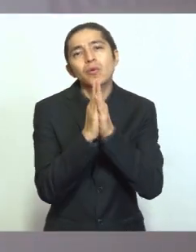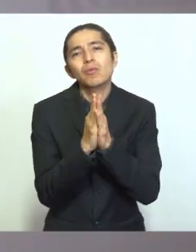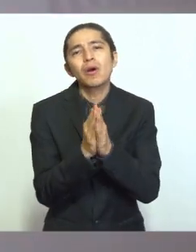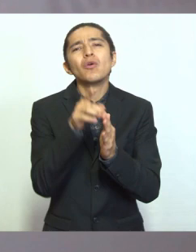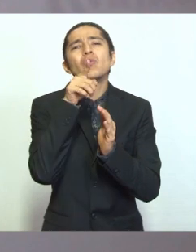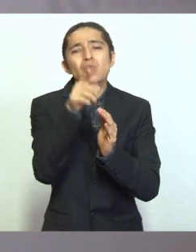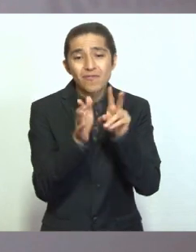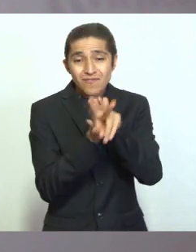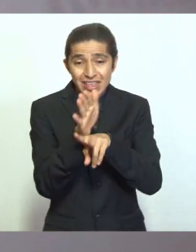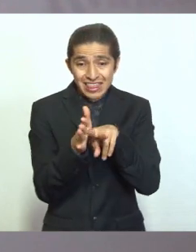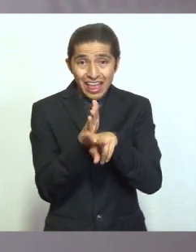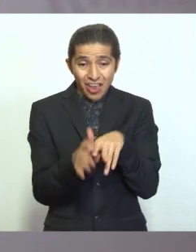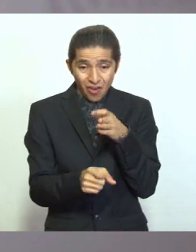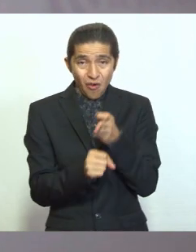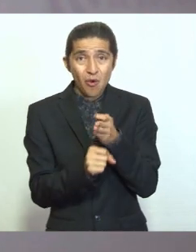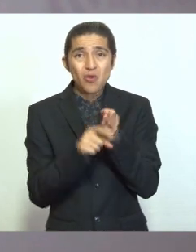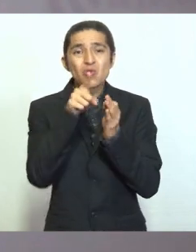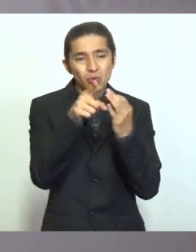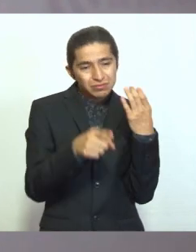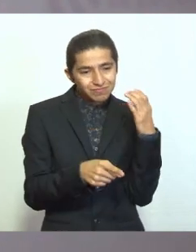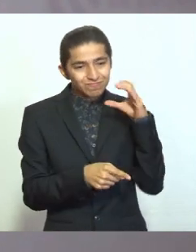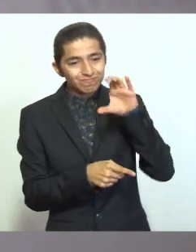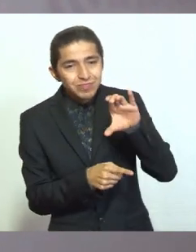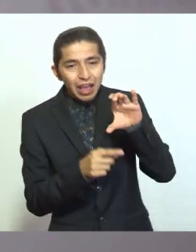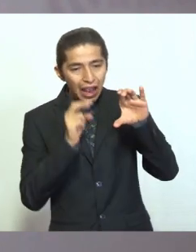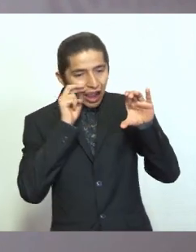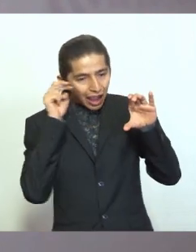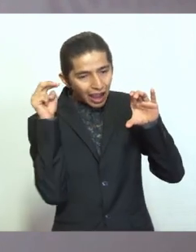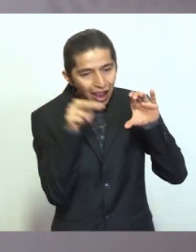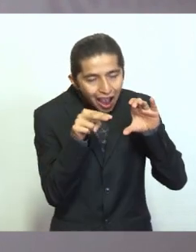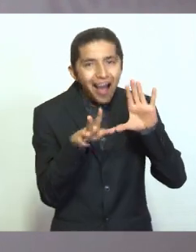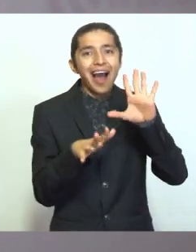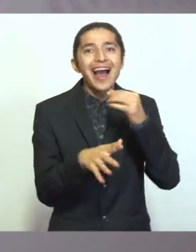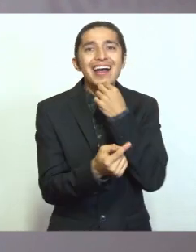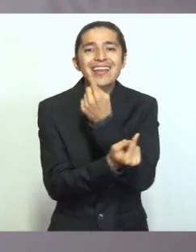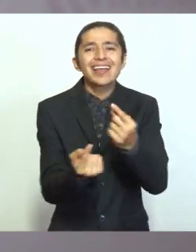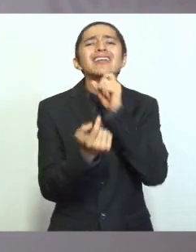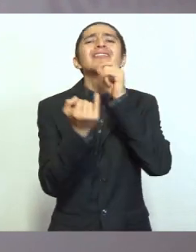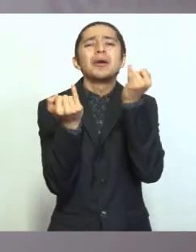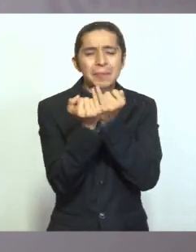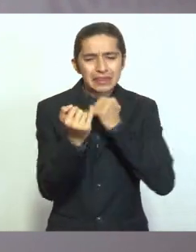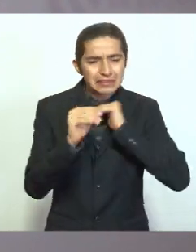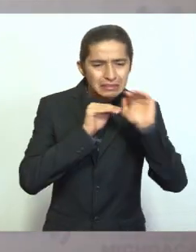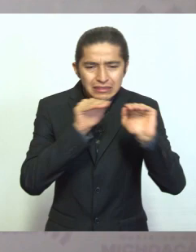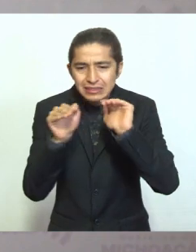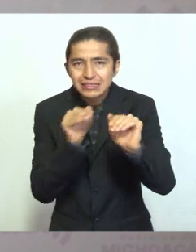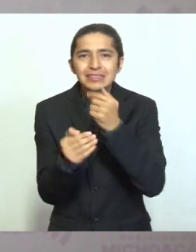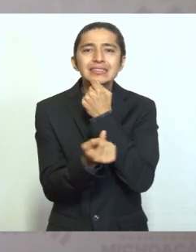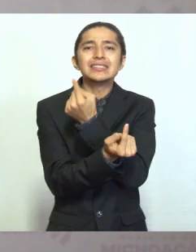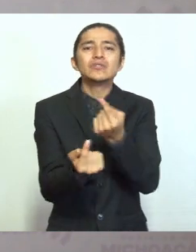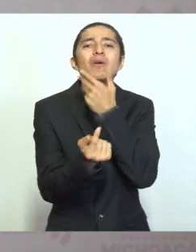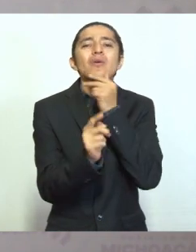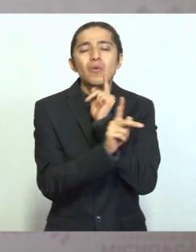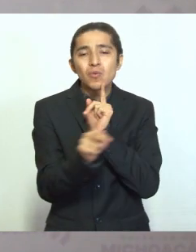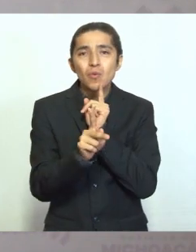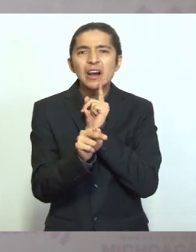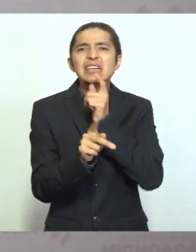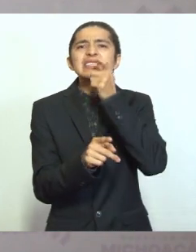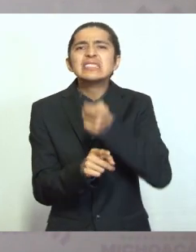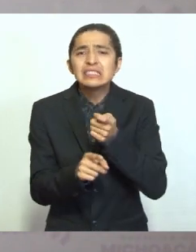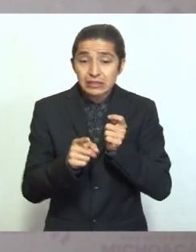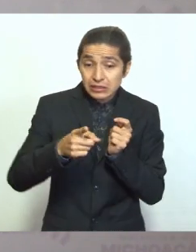muéstrales este video, que quiero hablarles también a todas y a todos ellos. Ustedes,